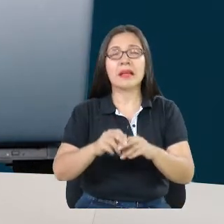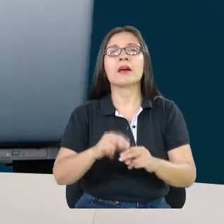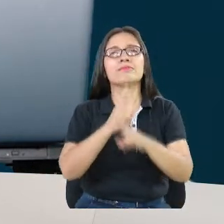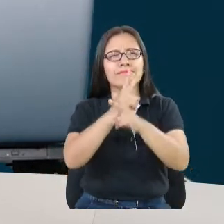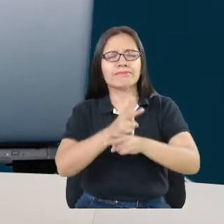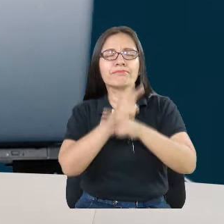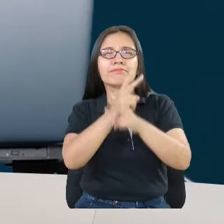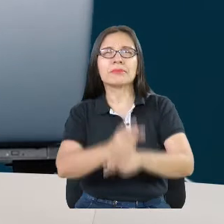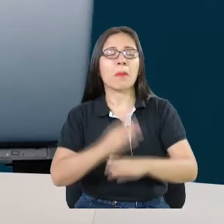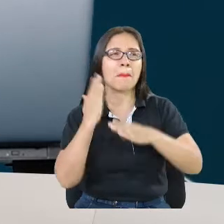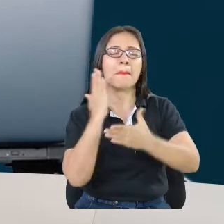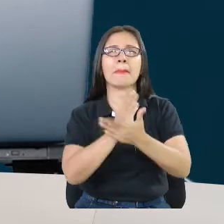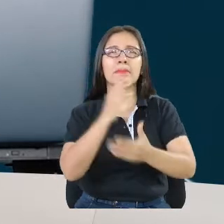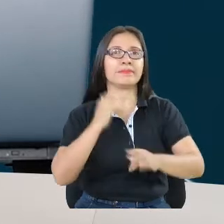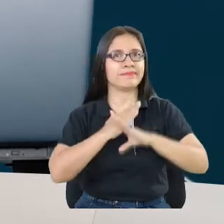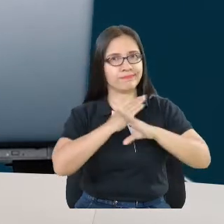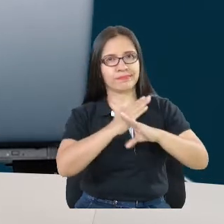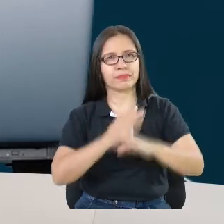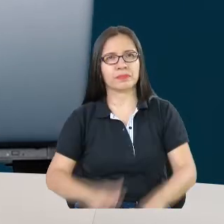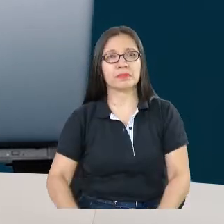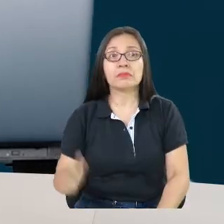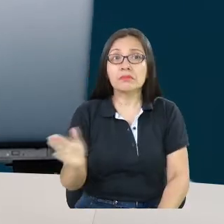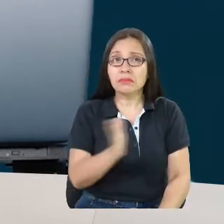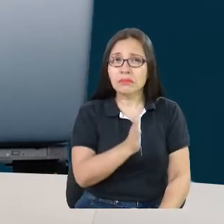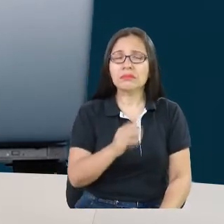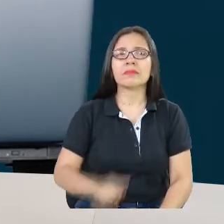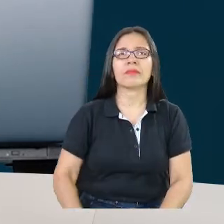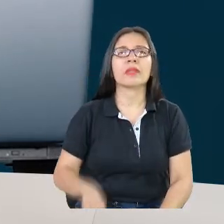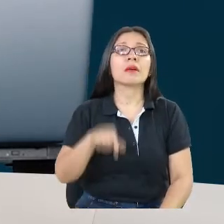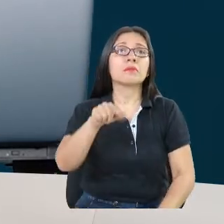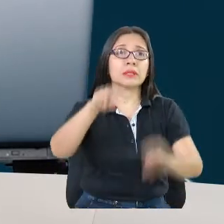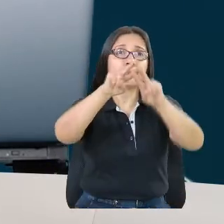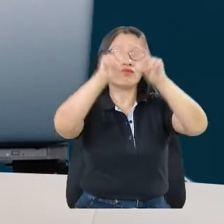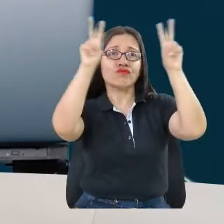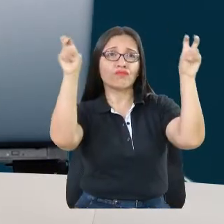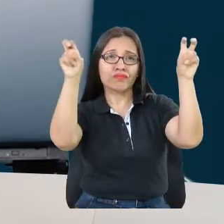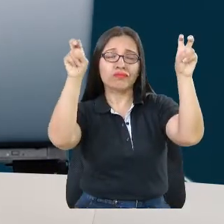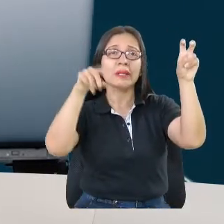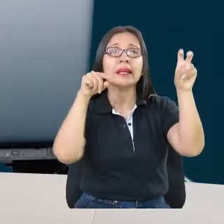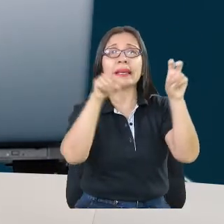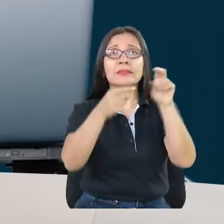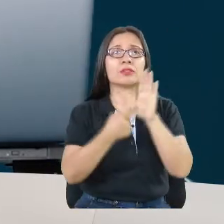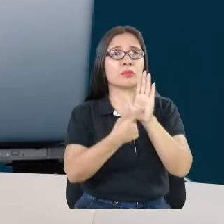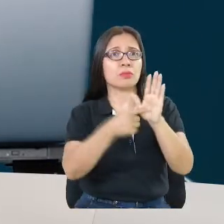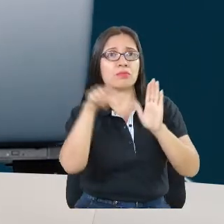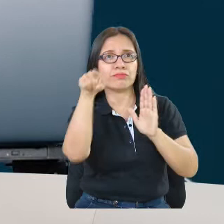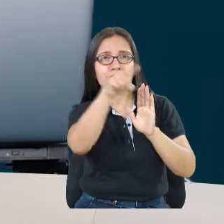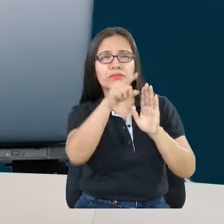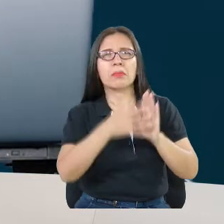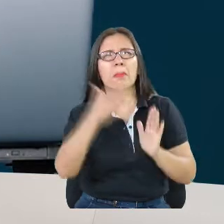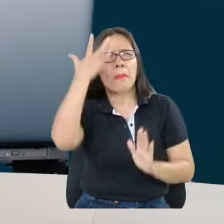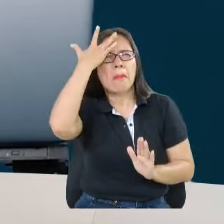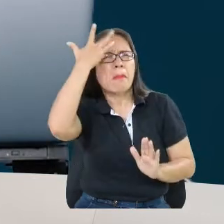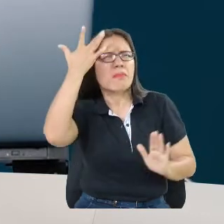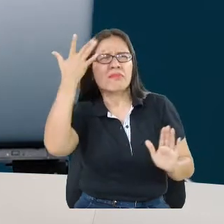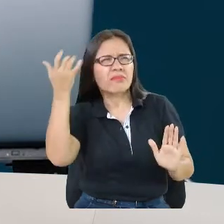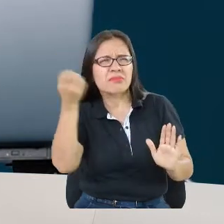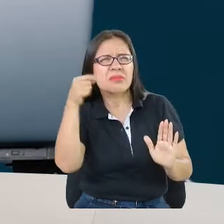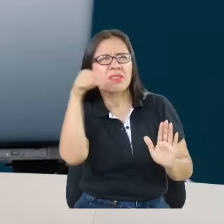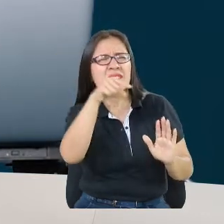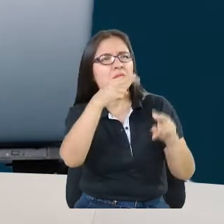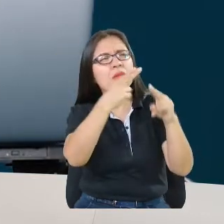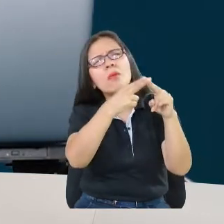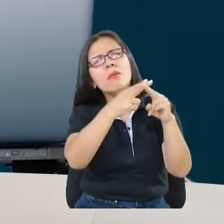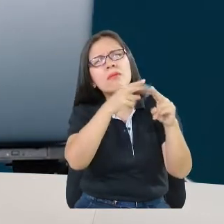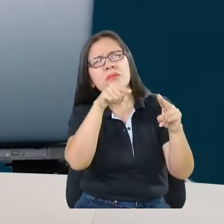la ponencia se llama SATIC, Innovación, Tecnología y Comunidad en Conexión para Salvar Vidas. Porque lo que buscamos es que a través de